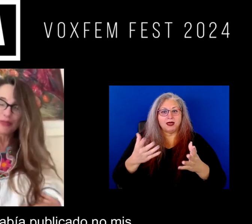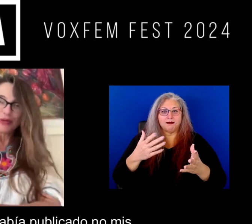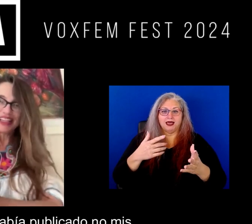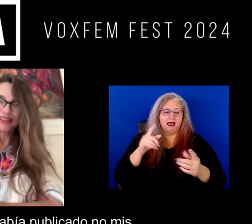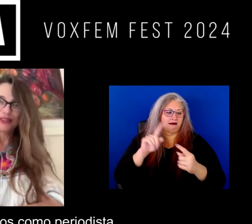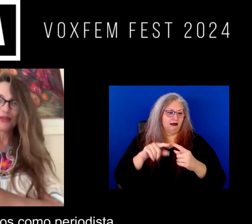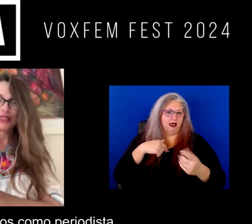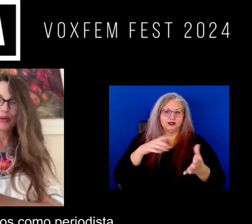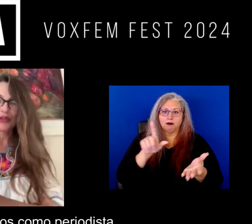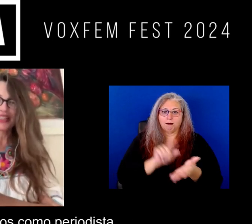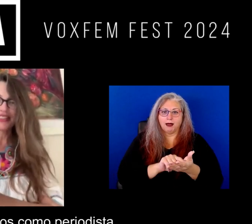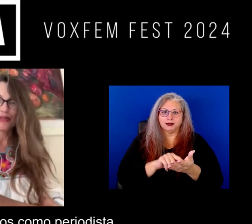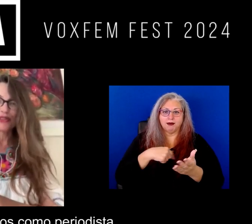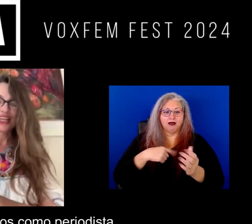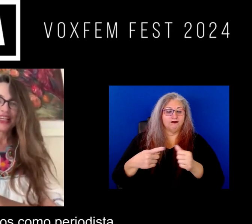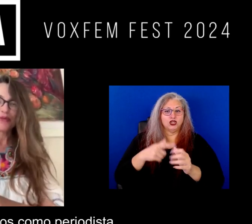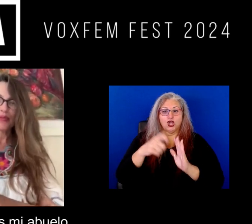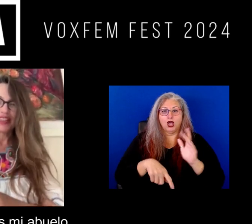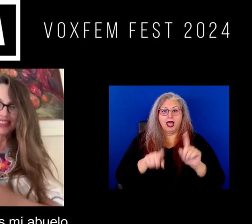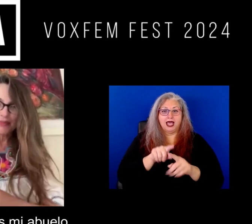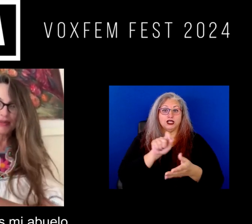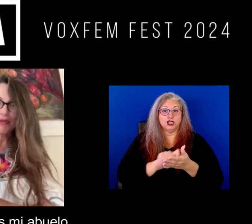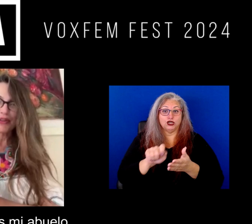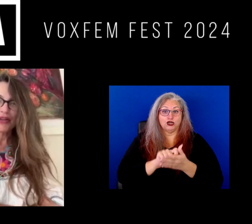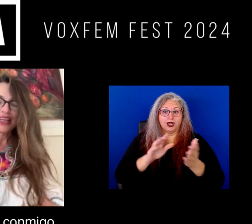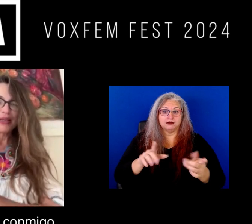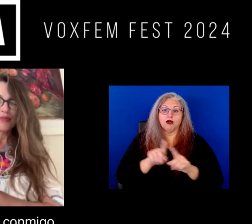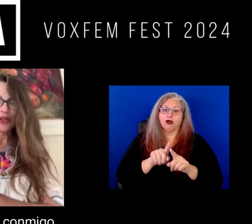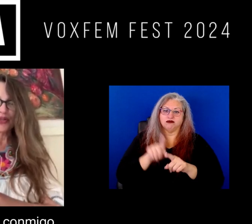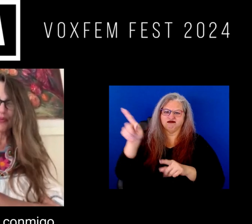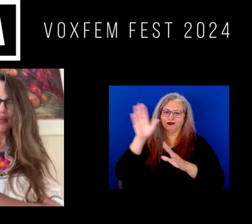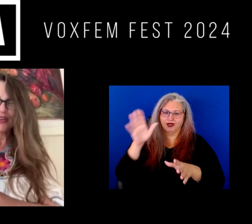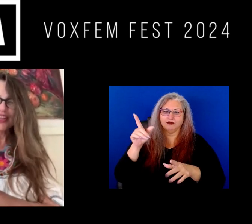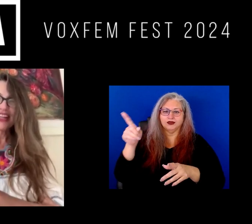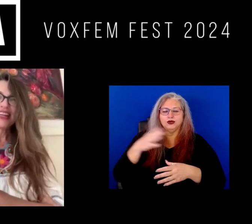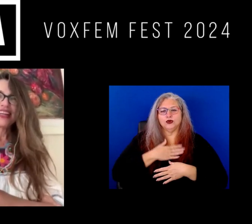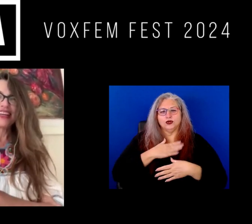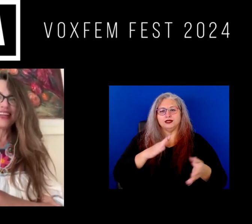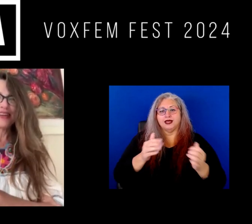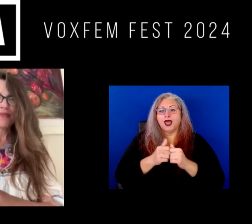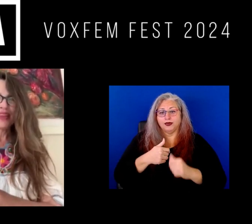ya había publicado mis primeros artículos como periodista, además mi abuelo murió conmigo,